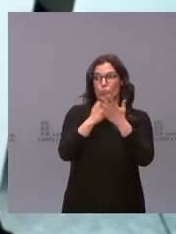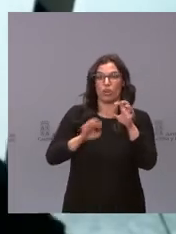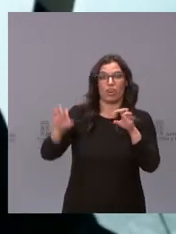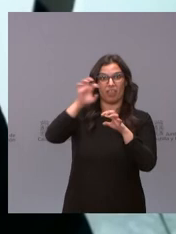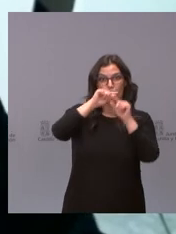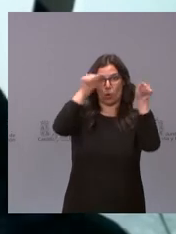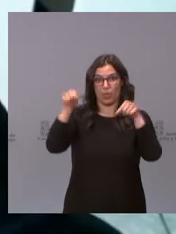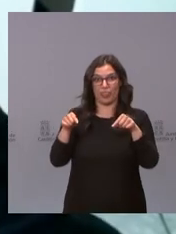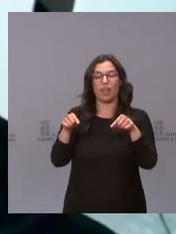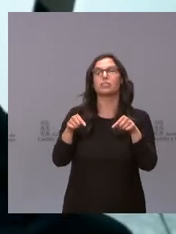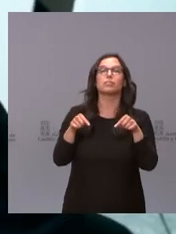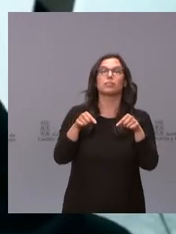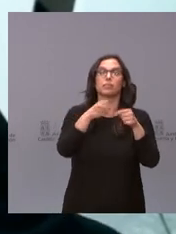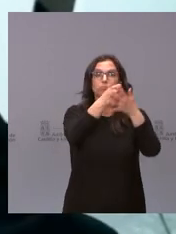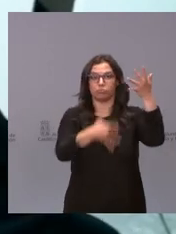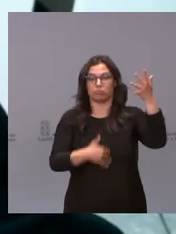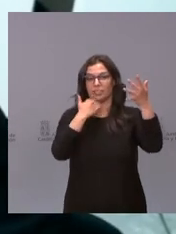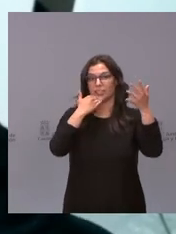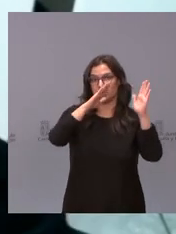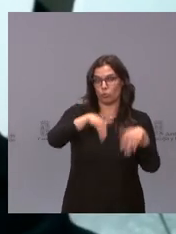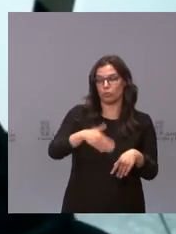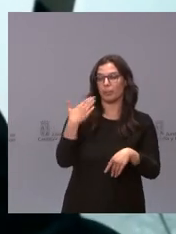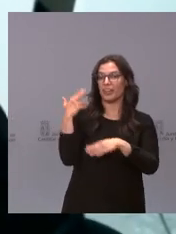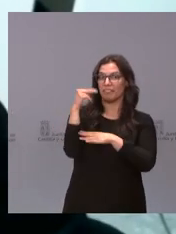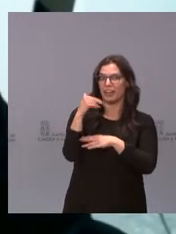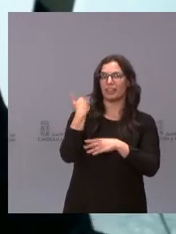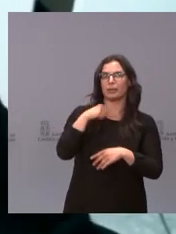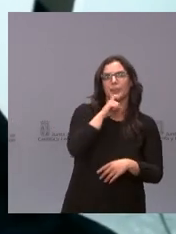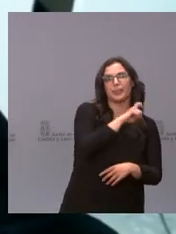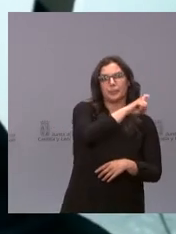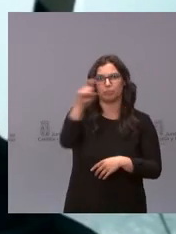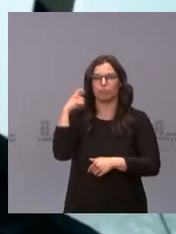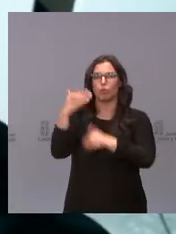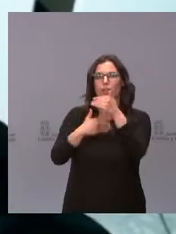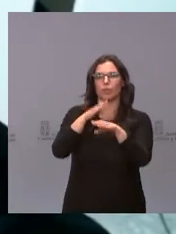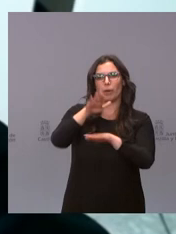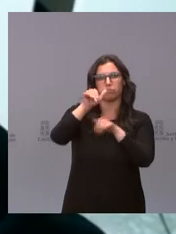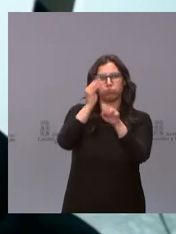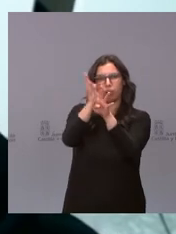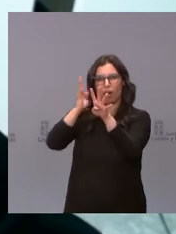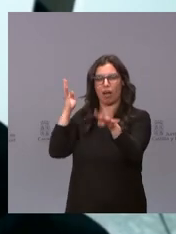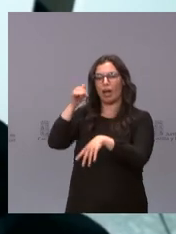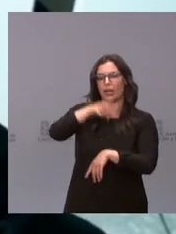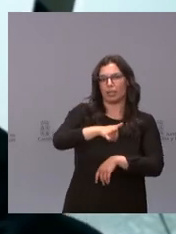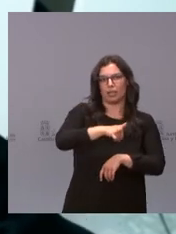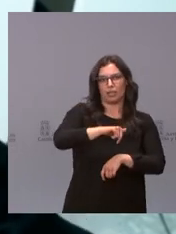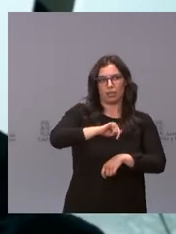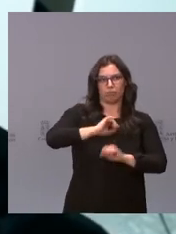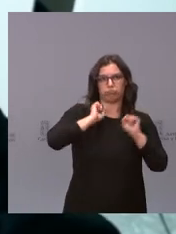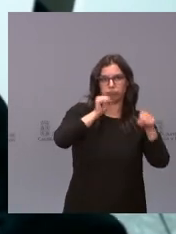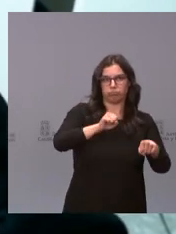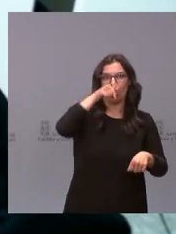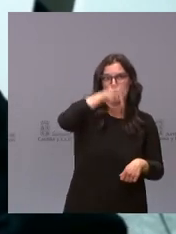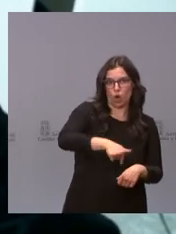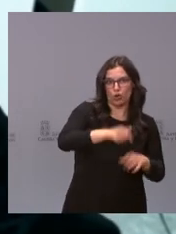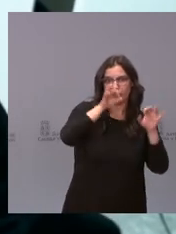se anunció un poco el viernes todo el procedimiento que se iba a utilizar en otras provincias para hacer la vacunación masiva aquí se ha retrasado hasta hoy no sé si están